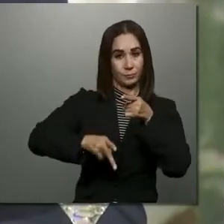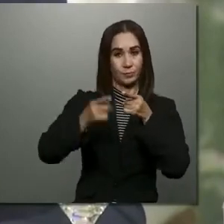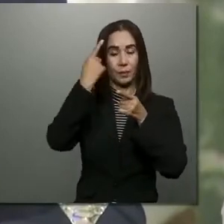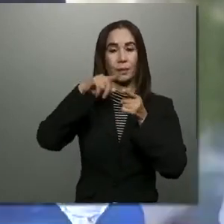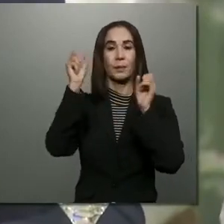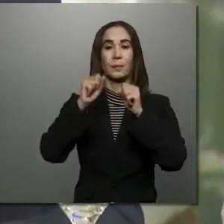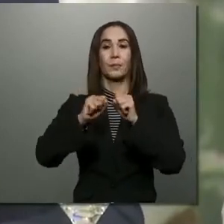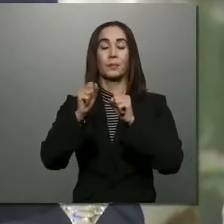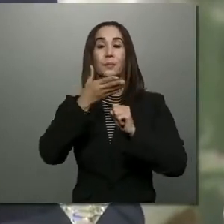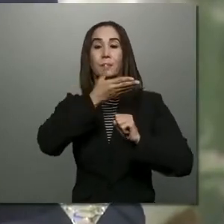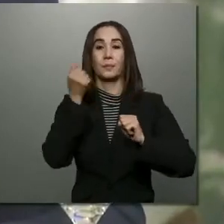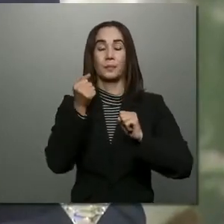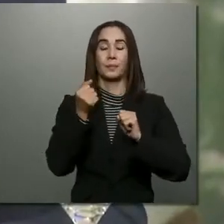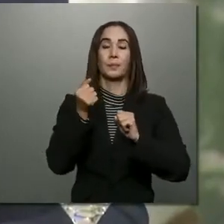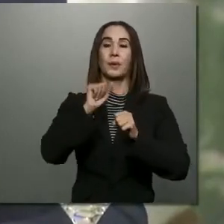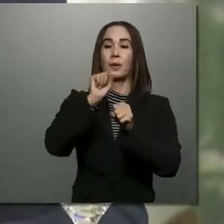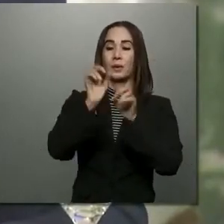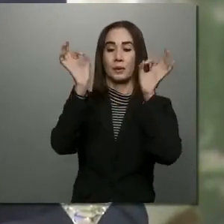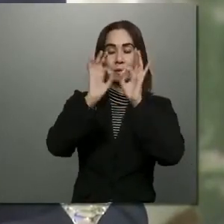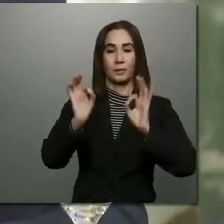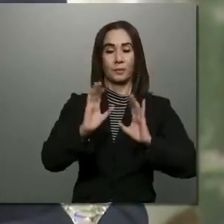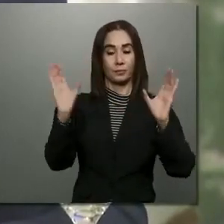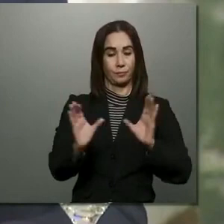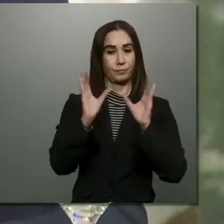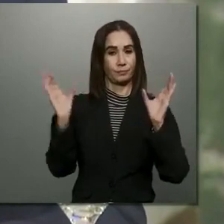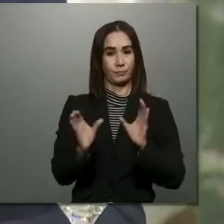la calidad de las actuaciones.